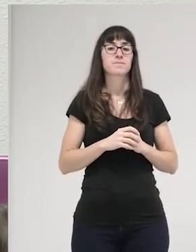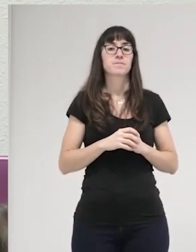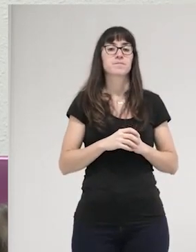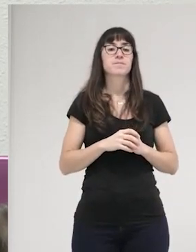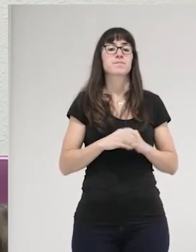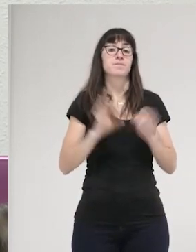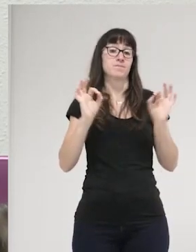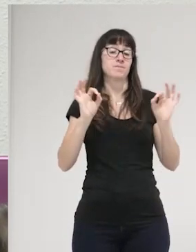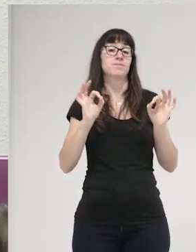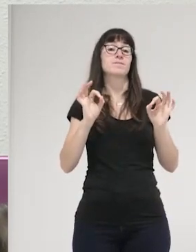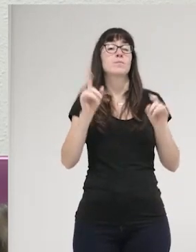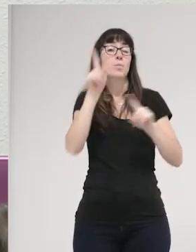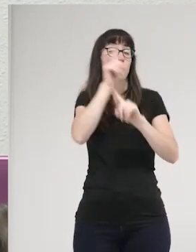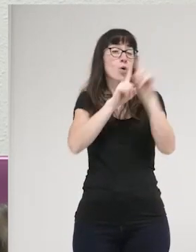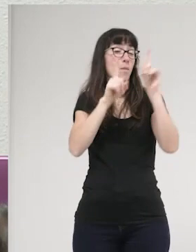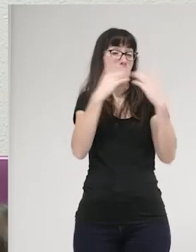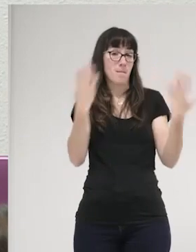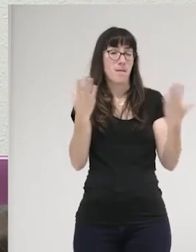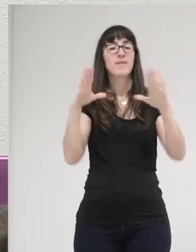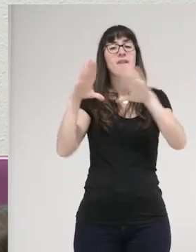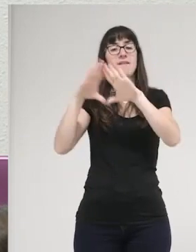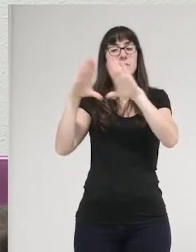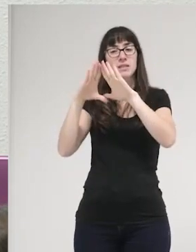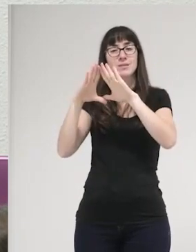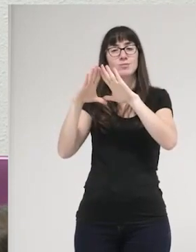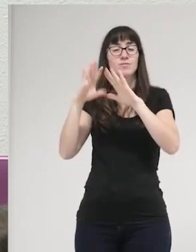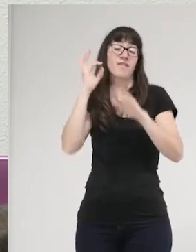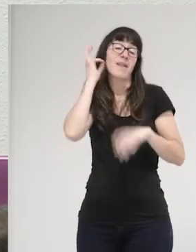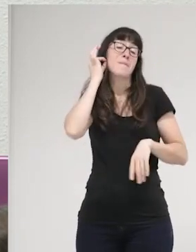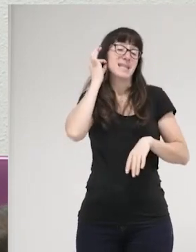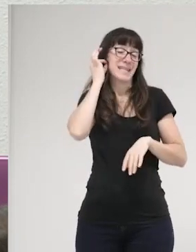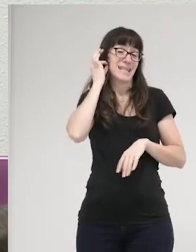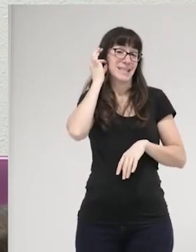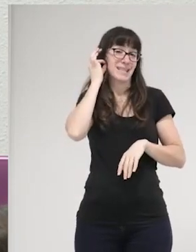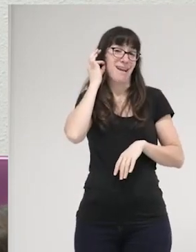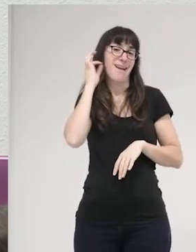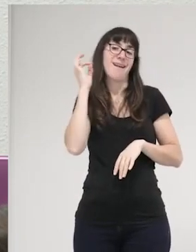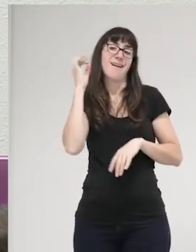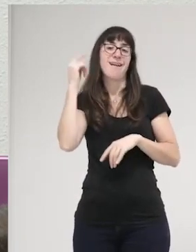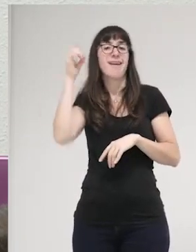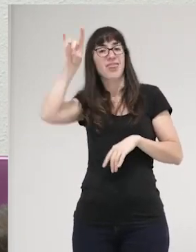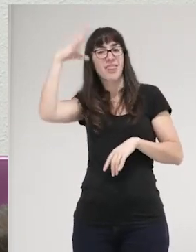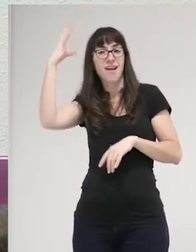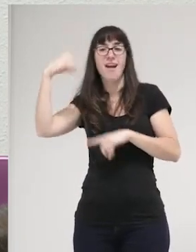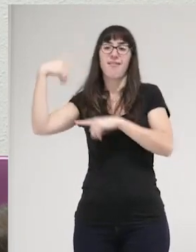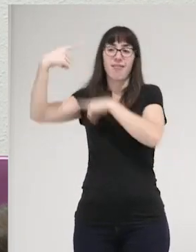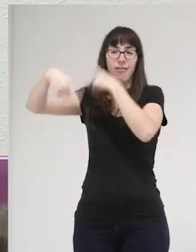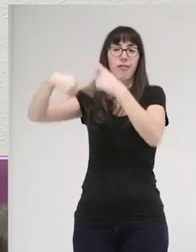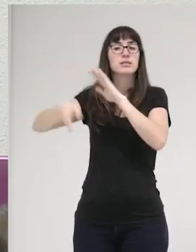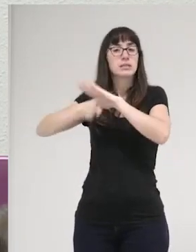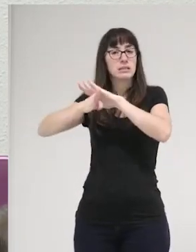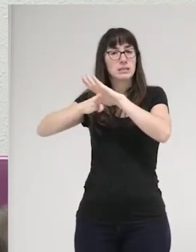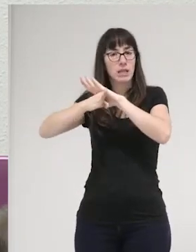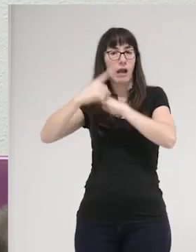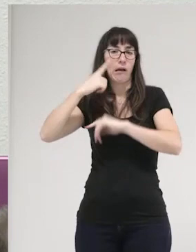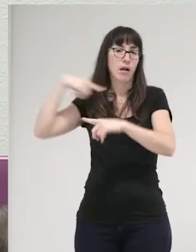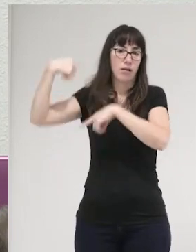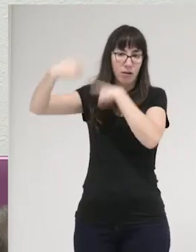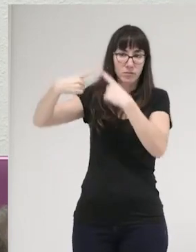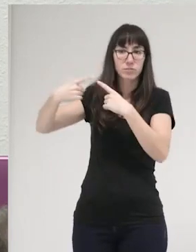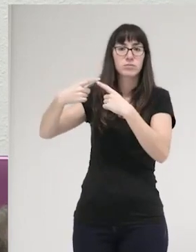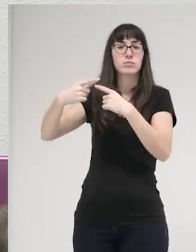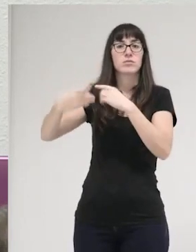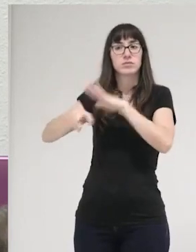mismo están reforzando las ideas clásicas de la feminidad es que no solo es que ¿no? refuercen las ideas clásicas de la feminidad sino que todas estas